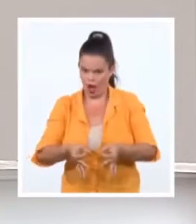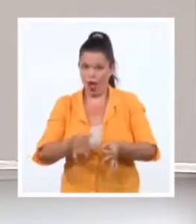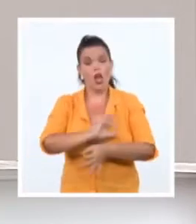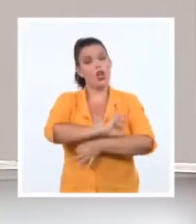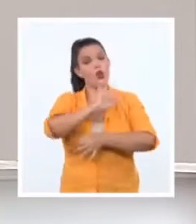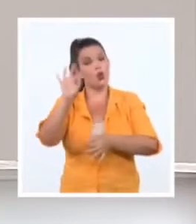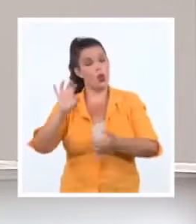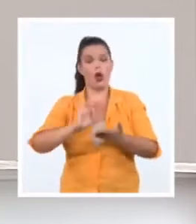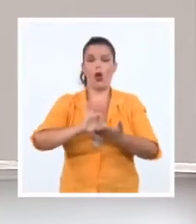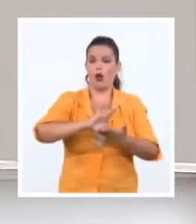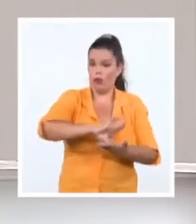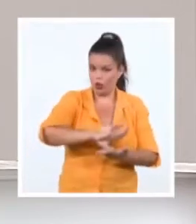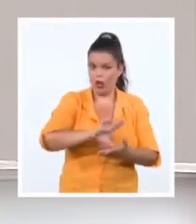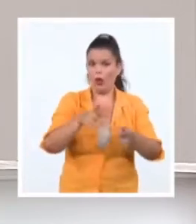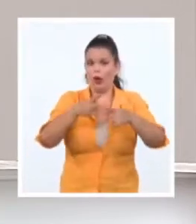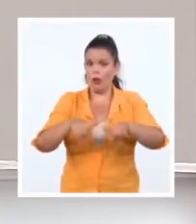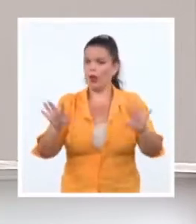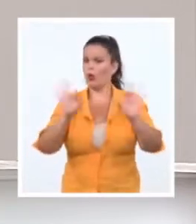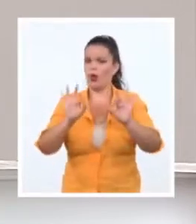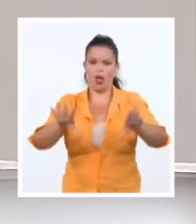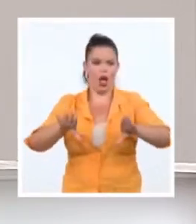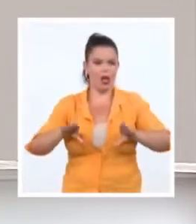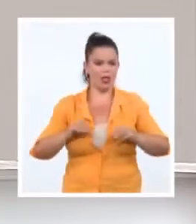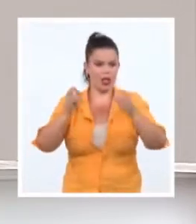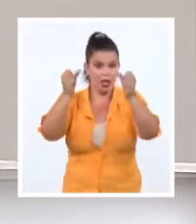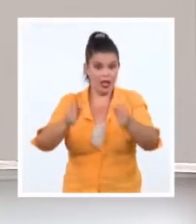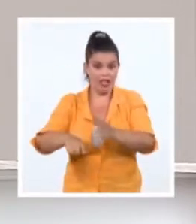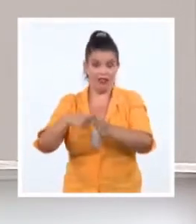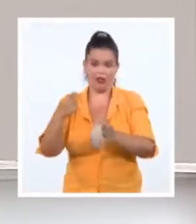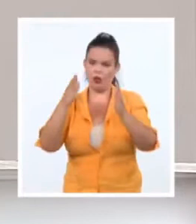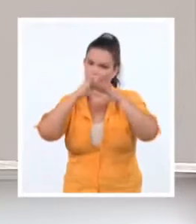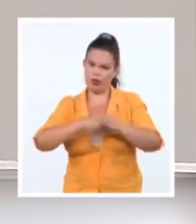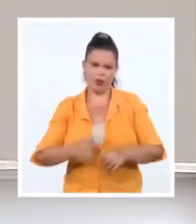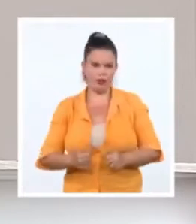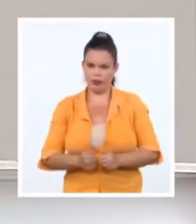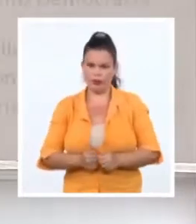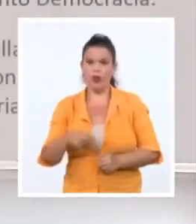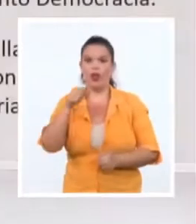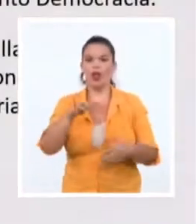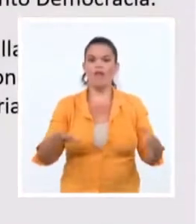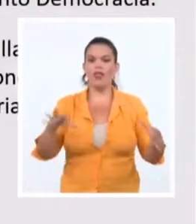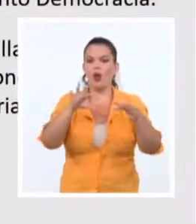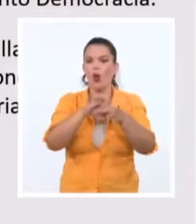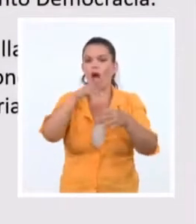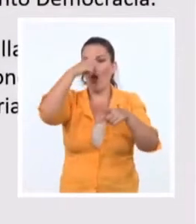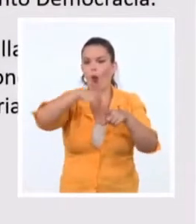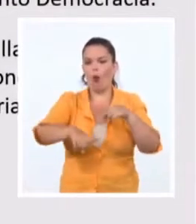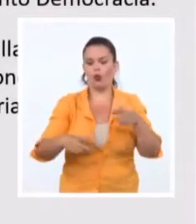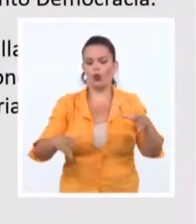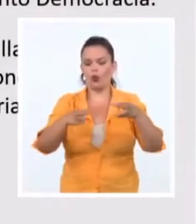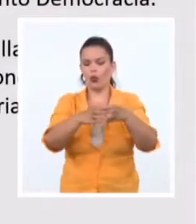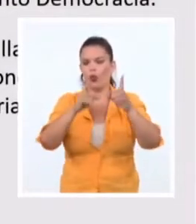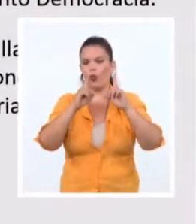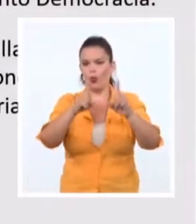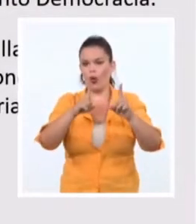con la protección de sus autoridades. Se ha vinculado a una decena de organizaciones terroristas